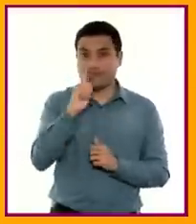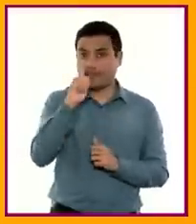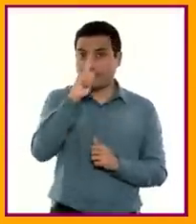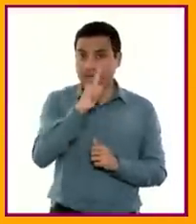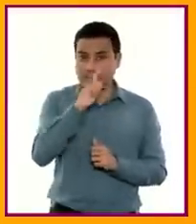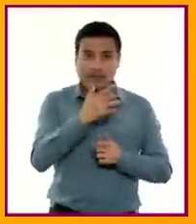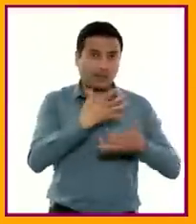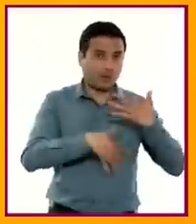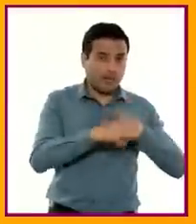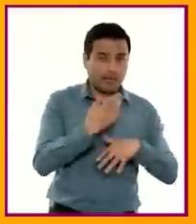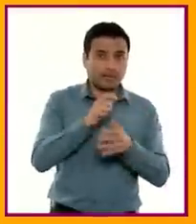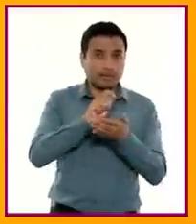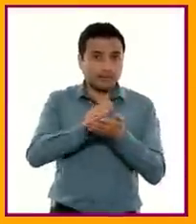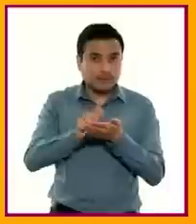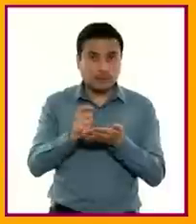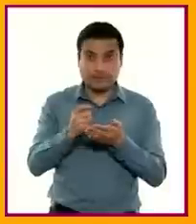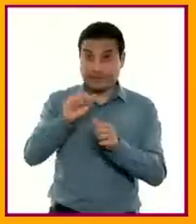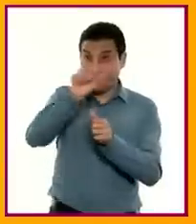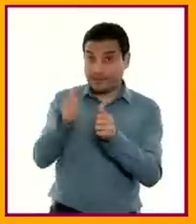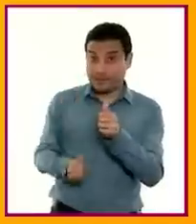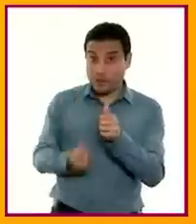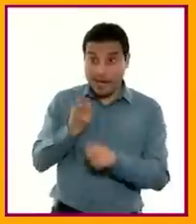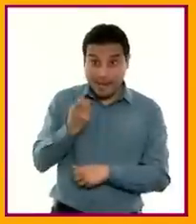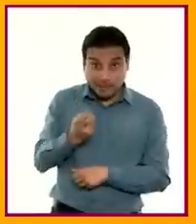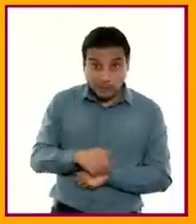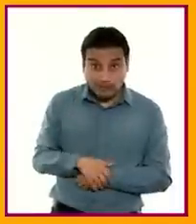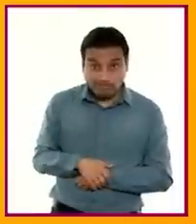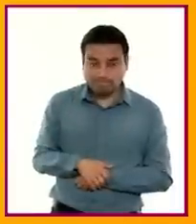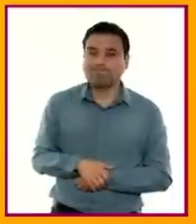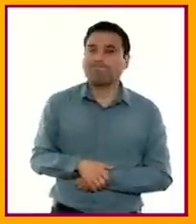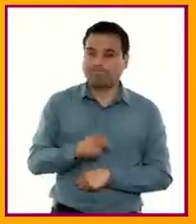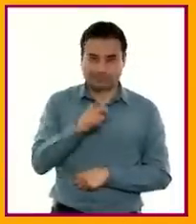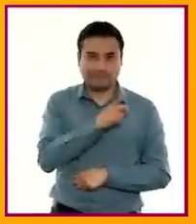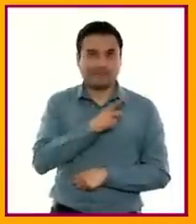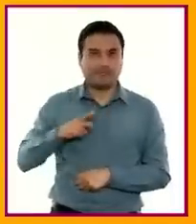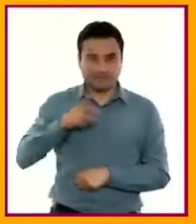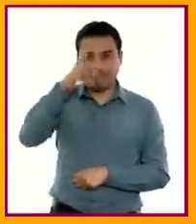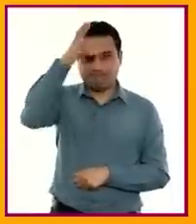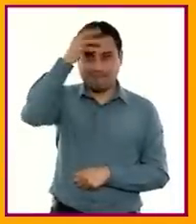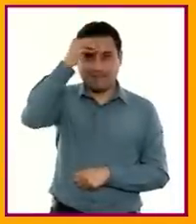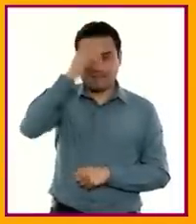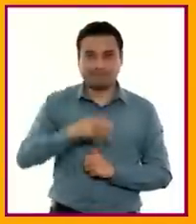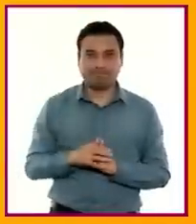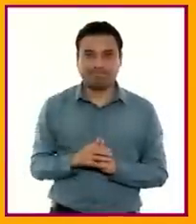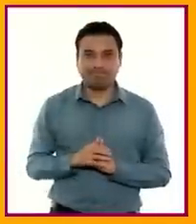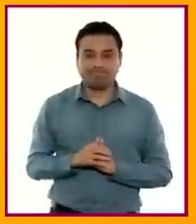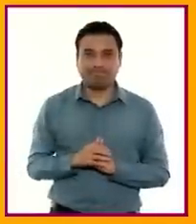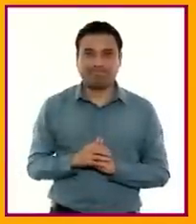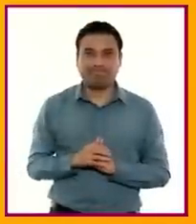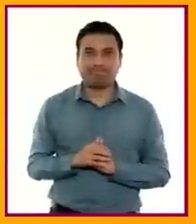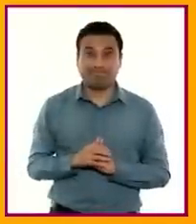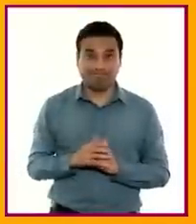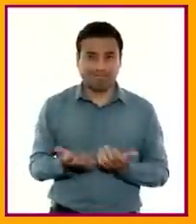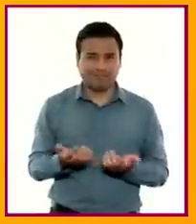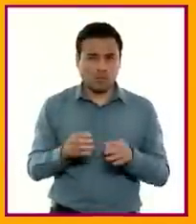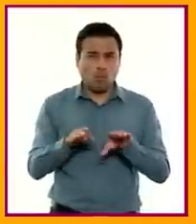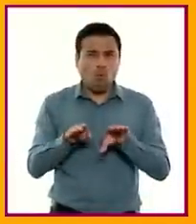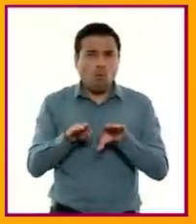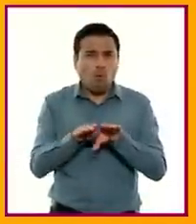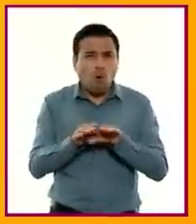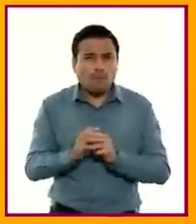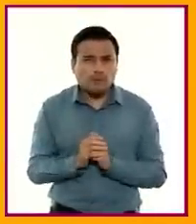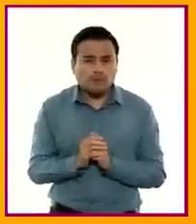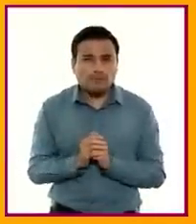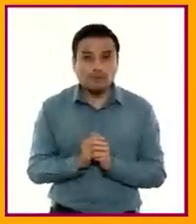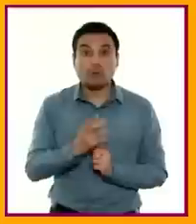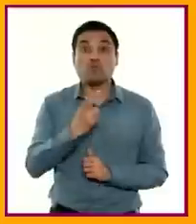escrito y artísticos son el objeto de aprendizaje de este campo y se abordan, analizan y estudian en el uso, siempre con un